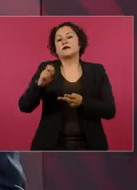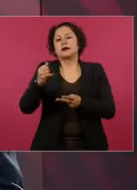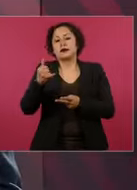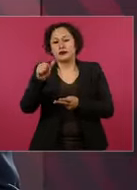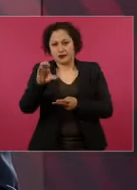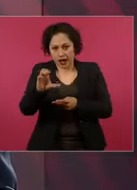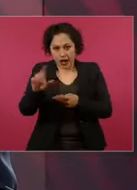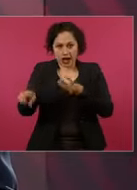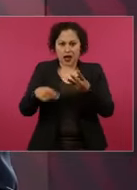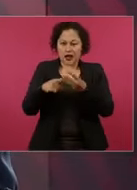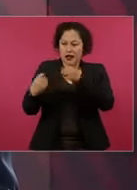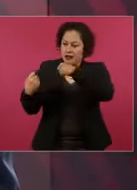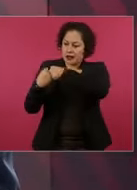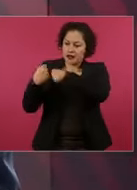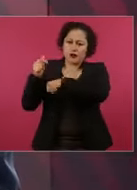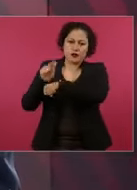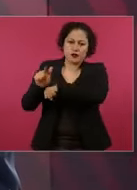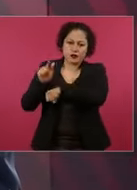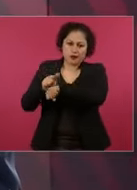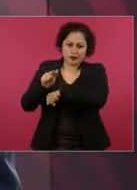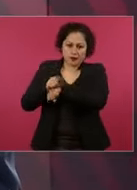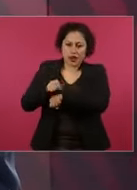con Guatemala, otro.